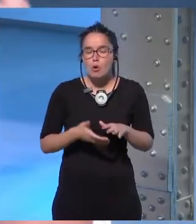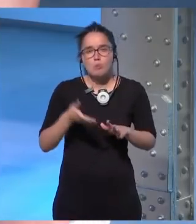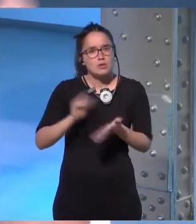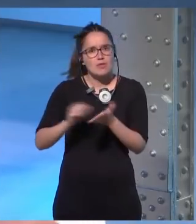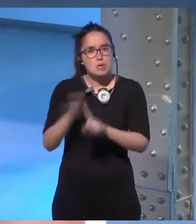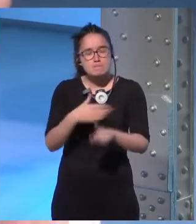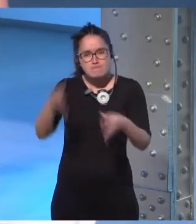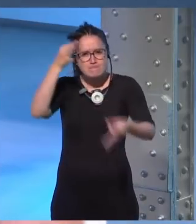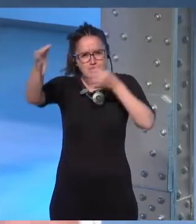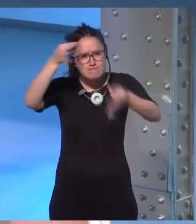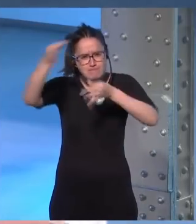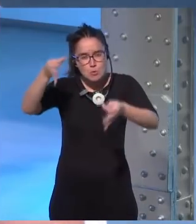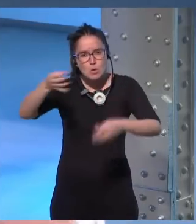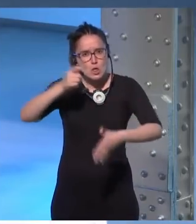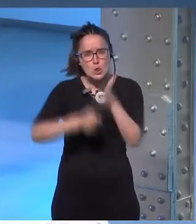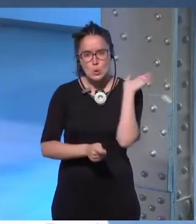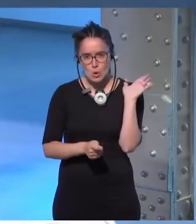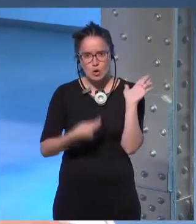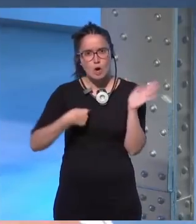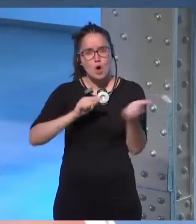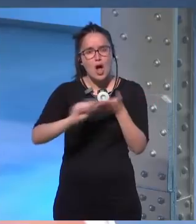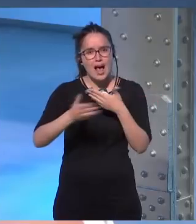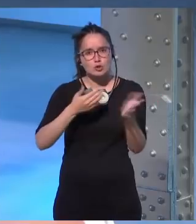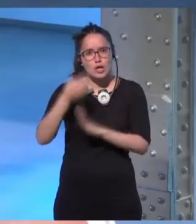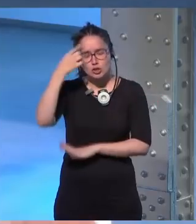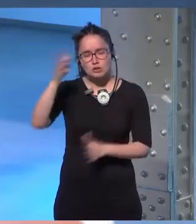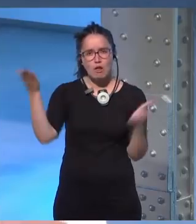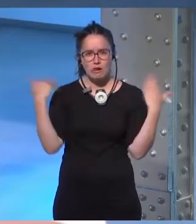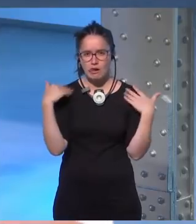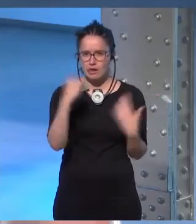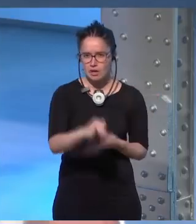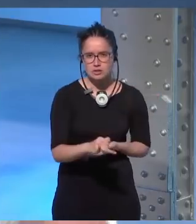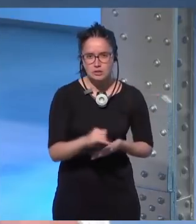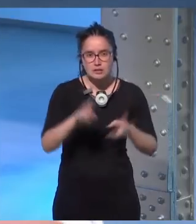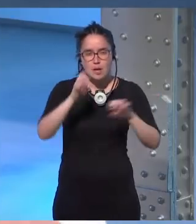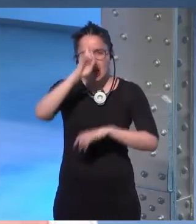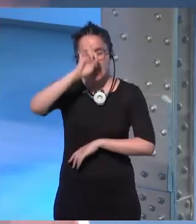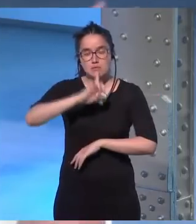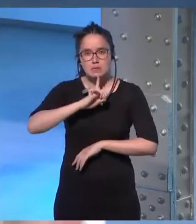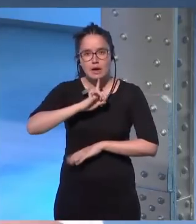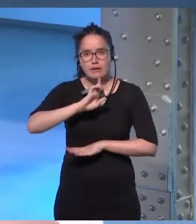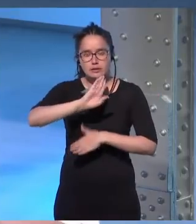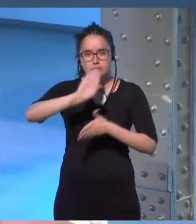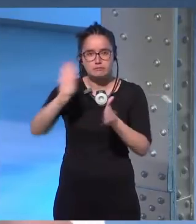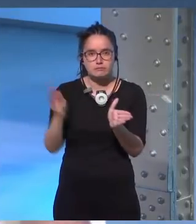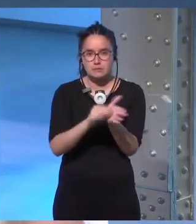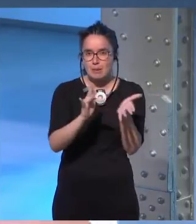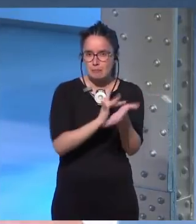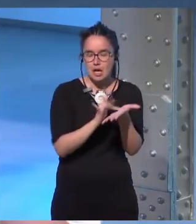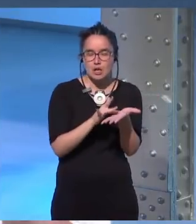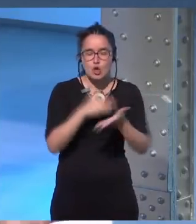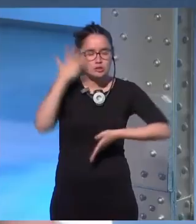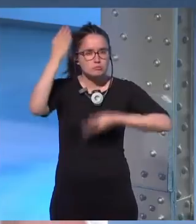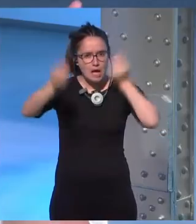violenta muy descriptiva muy gore y como autora sé que tengo una responsabilidad con respecto a las imágenes que pongo en la página y me lo